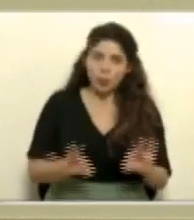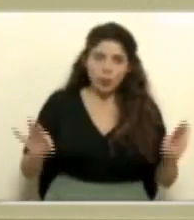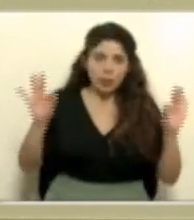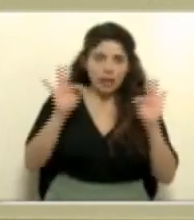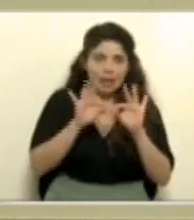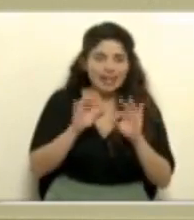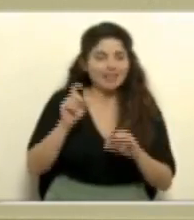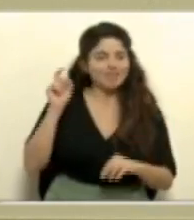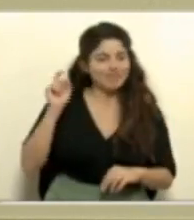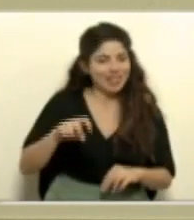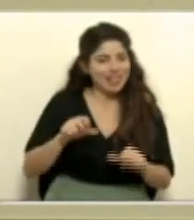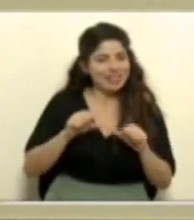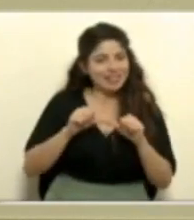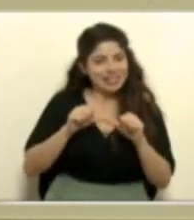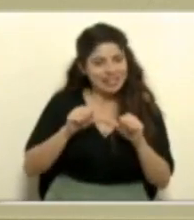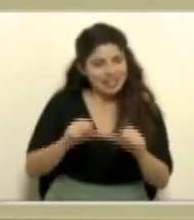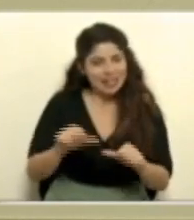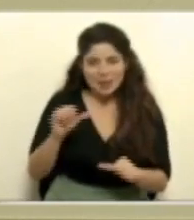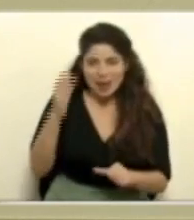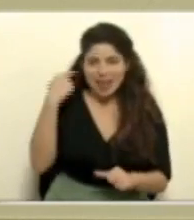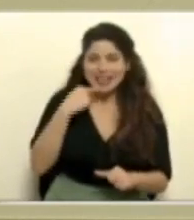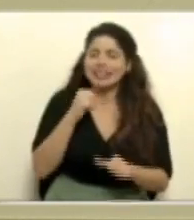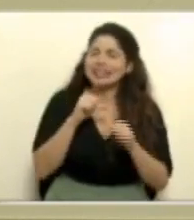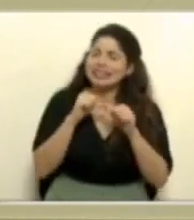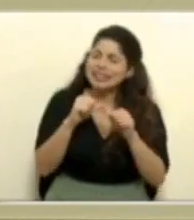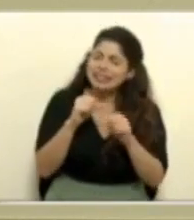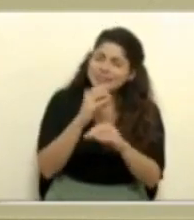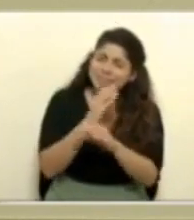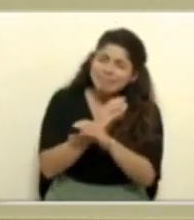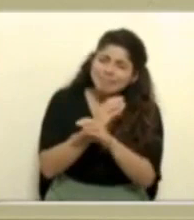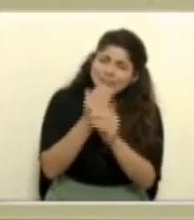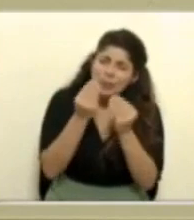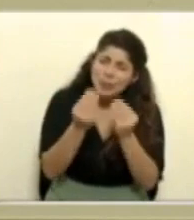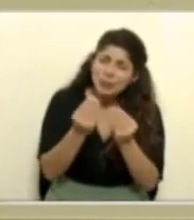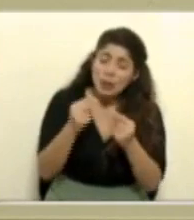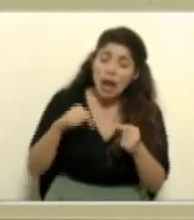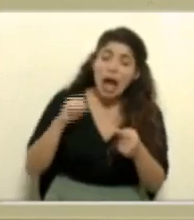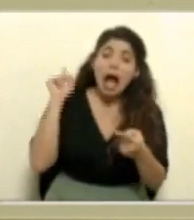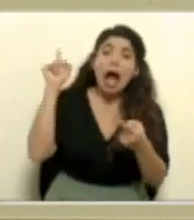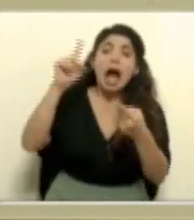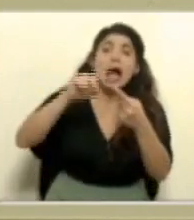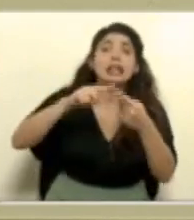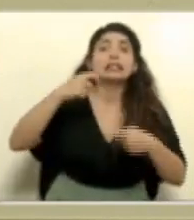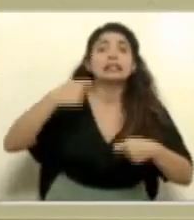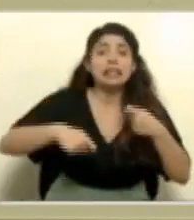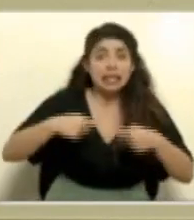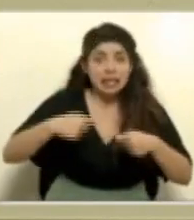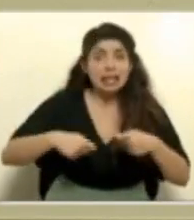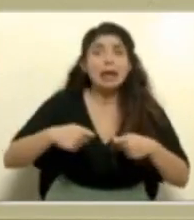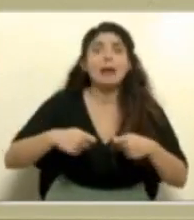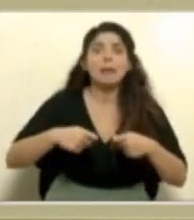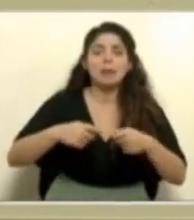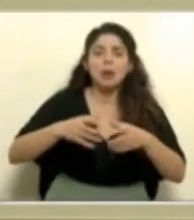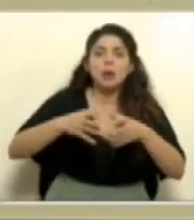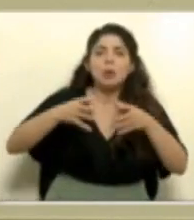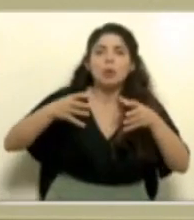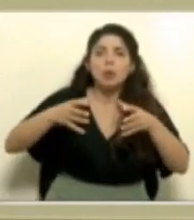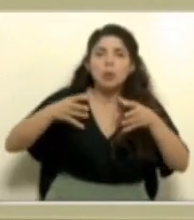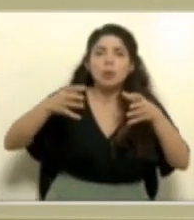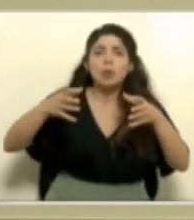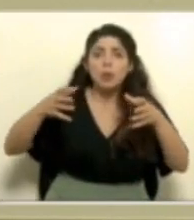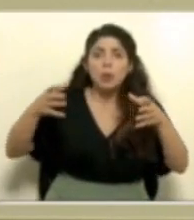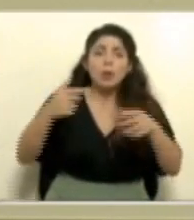Tenemos que seguir como le indicaba anteriormente cuidándonos mucho, decir que de aquí a septiembre va a haber un porcentaje tanto de vacunación,